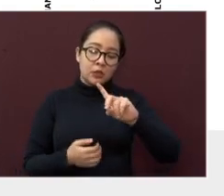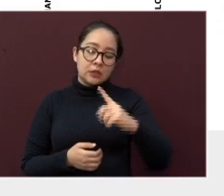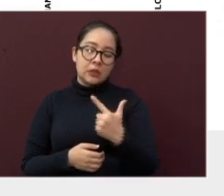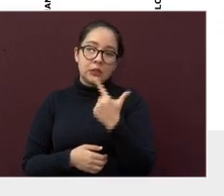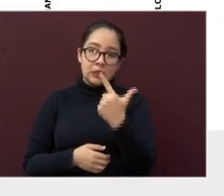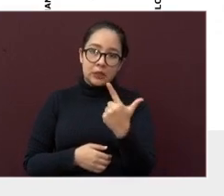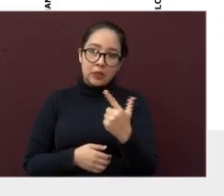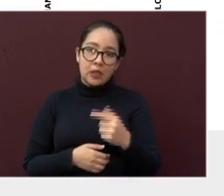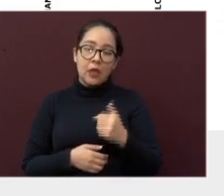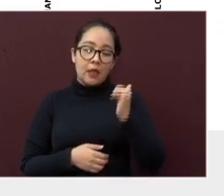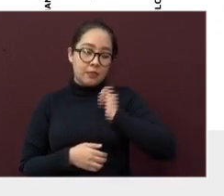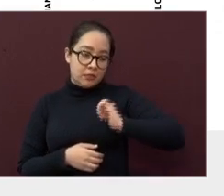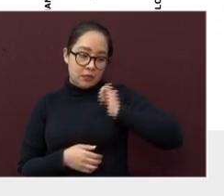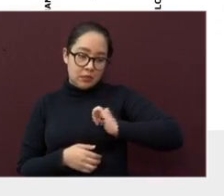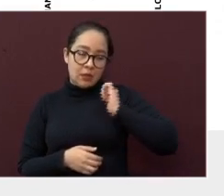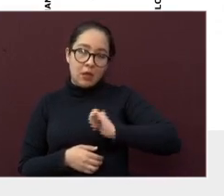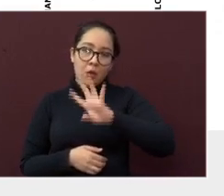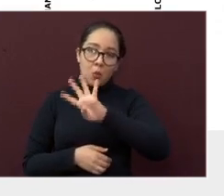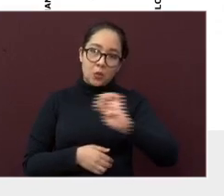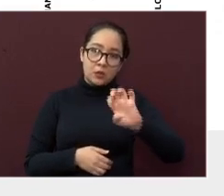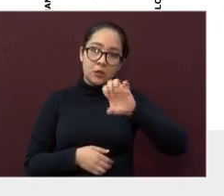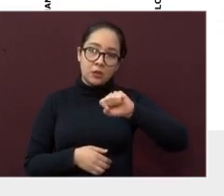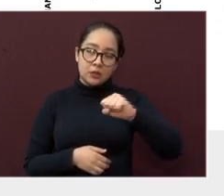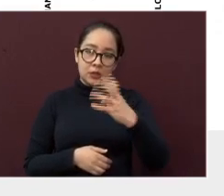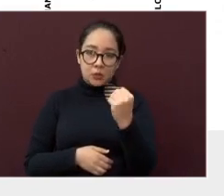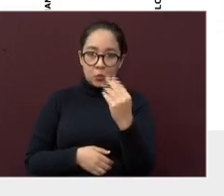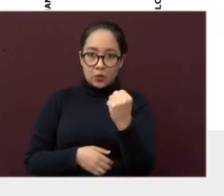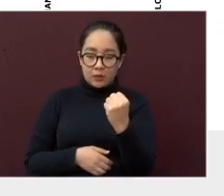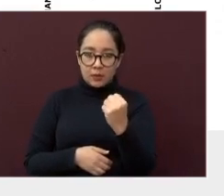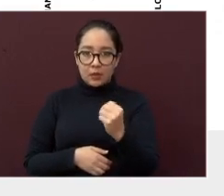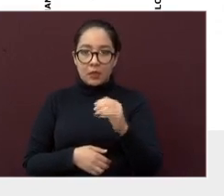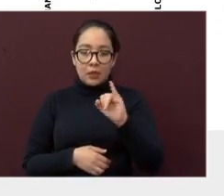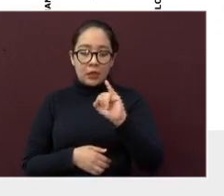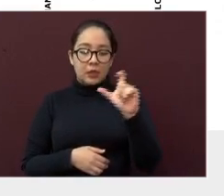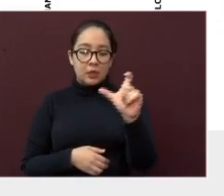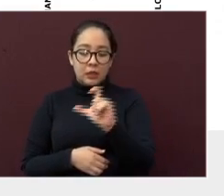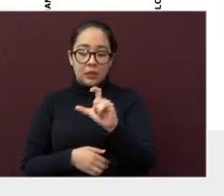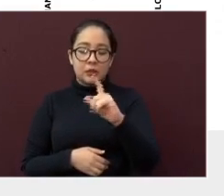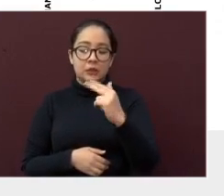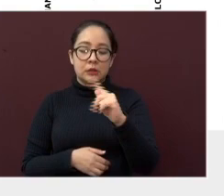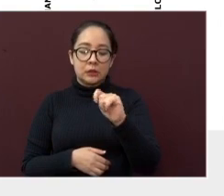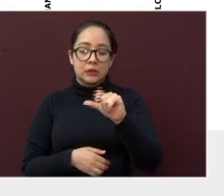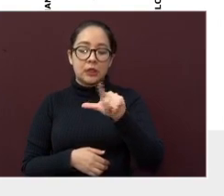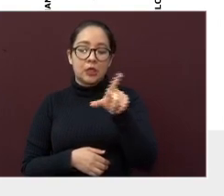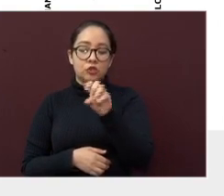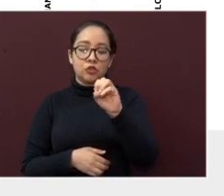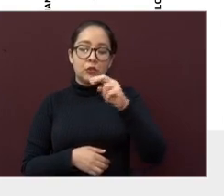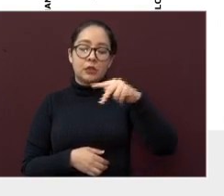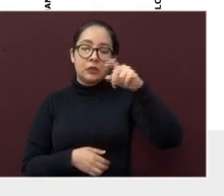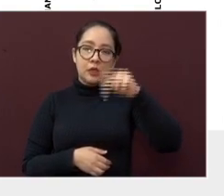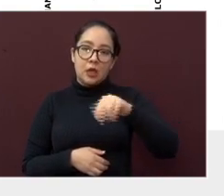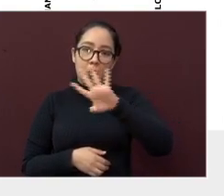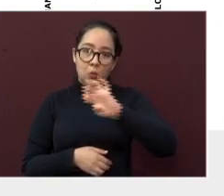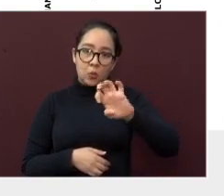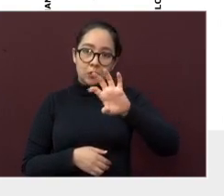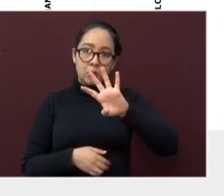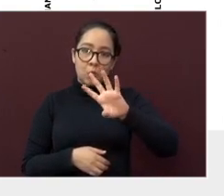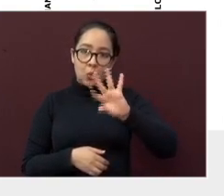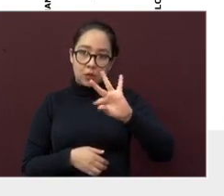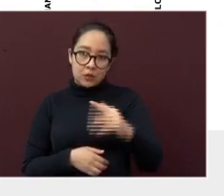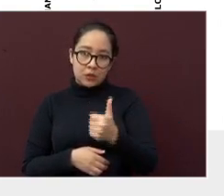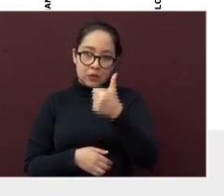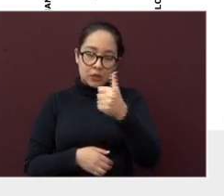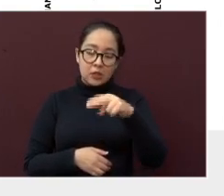La Antigua, 469. Iztazoquitlán, 446. Nogales,